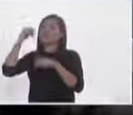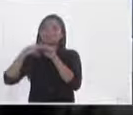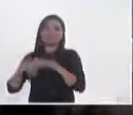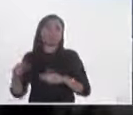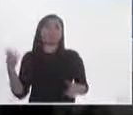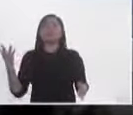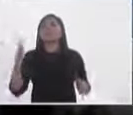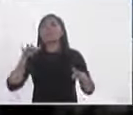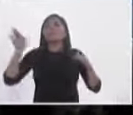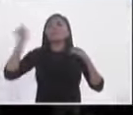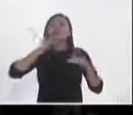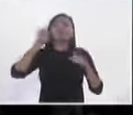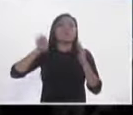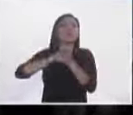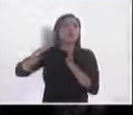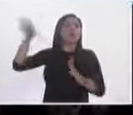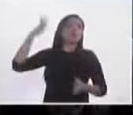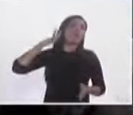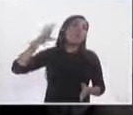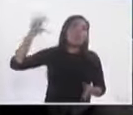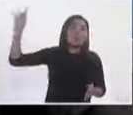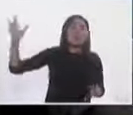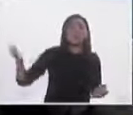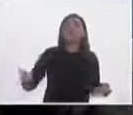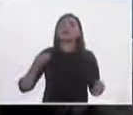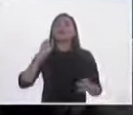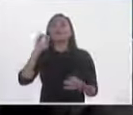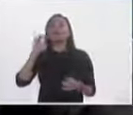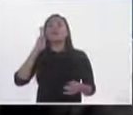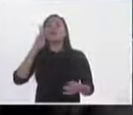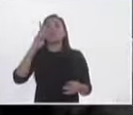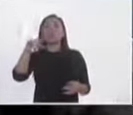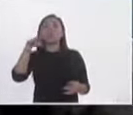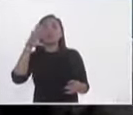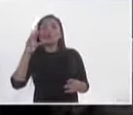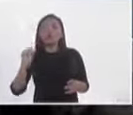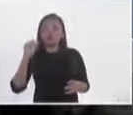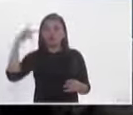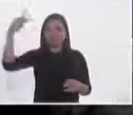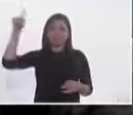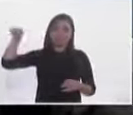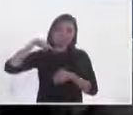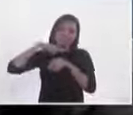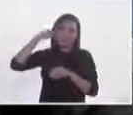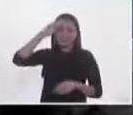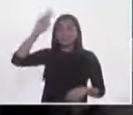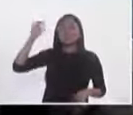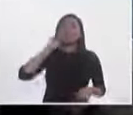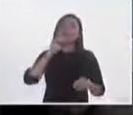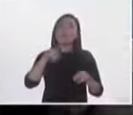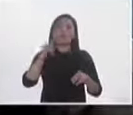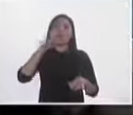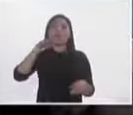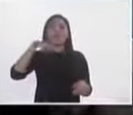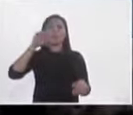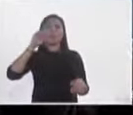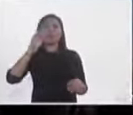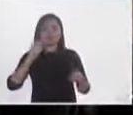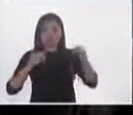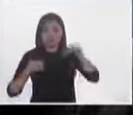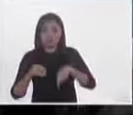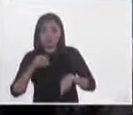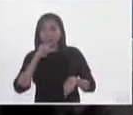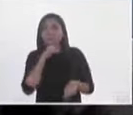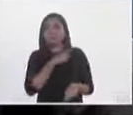Blanco en Cuernavaca, sea el Bronco en Nuevo León o el diputado Kumamoto en Jalisco, ver si ellos son capaces de